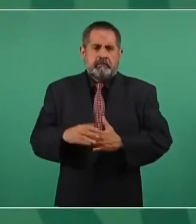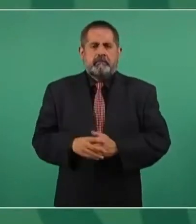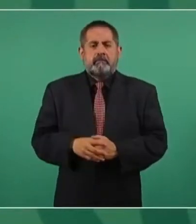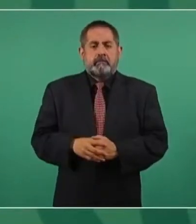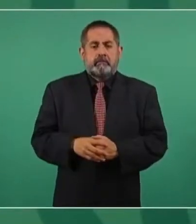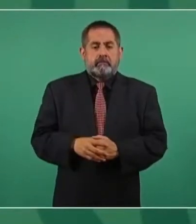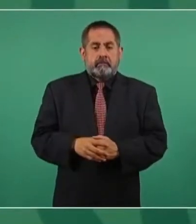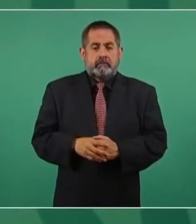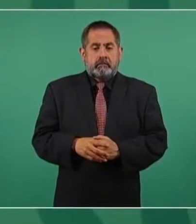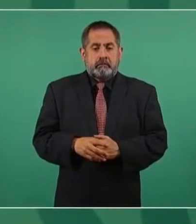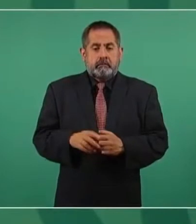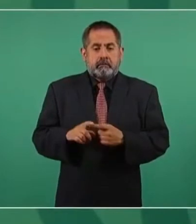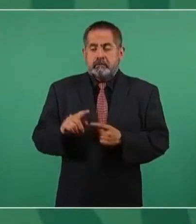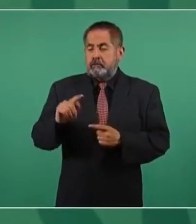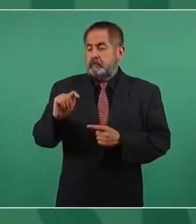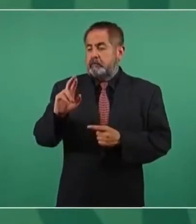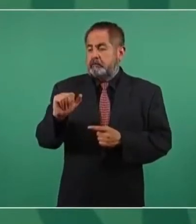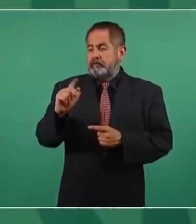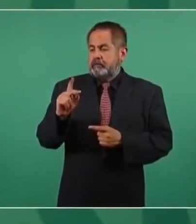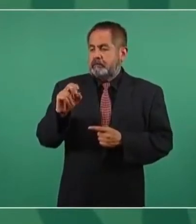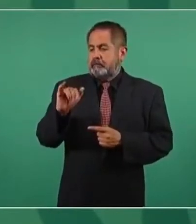Ida Rodríguez Trampolino